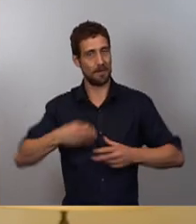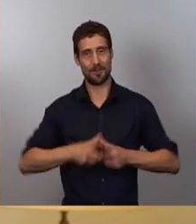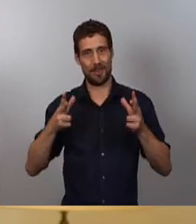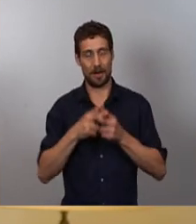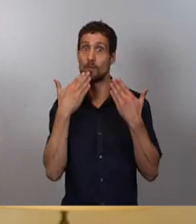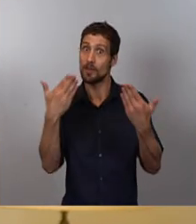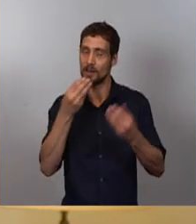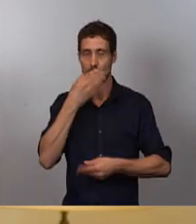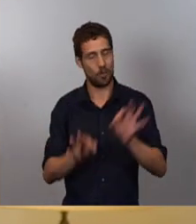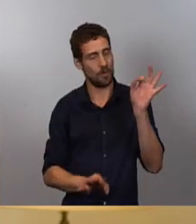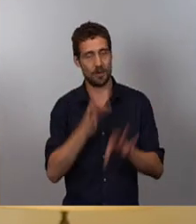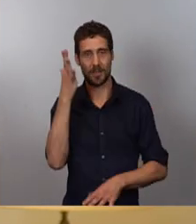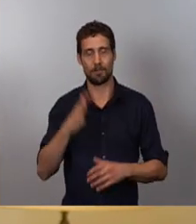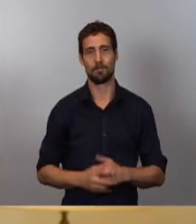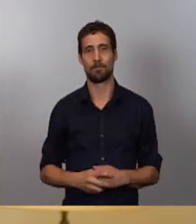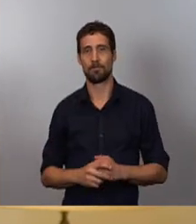buena suerte.